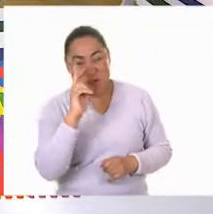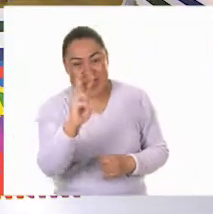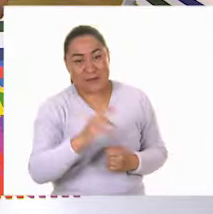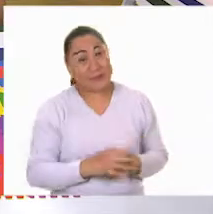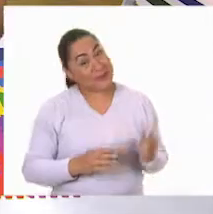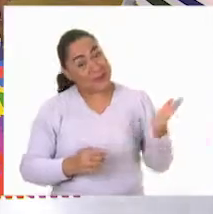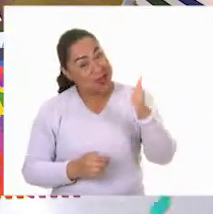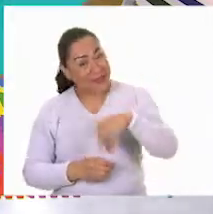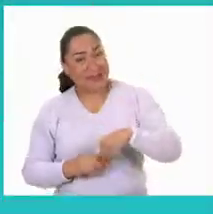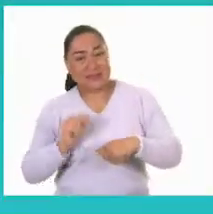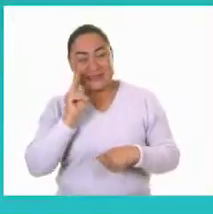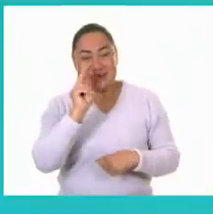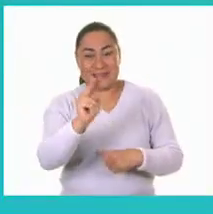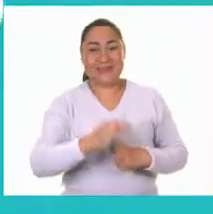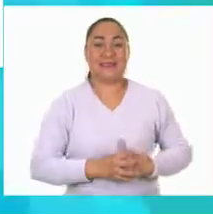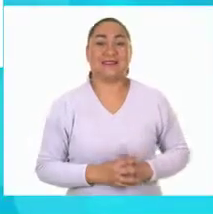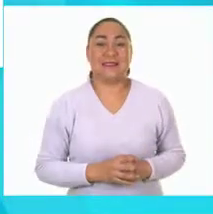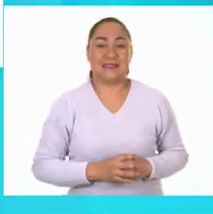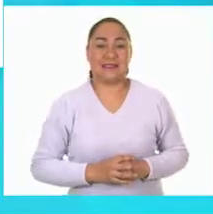Erick.